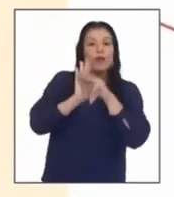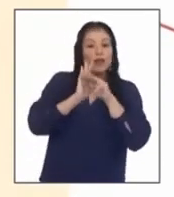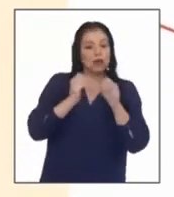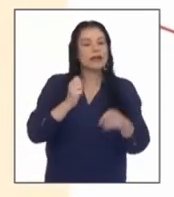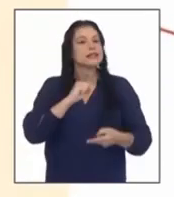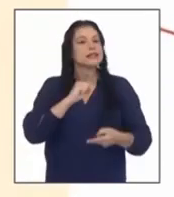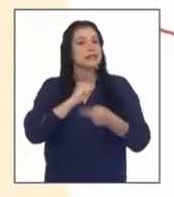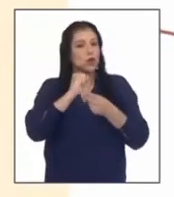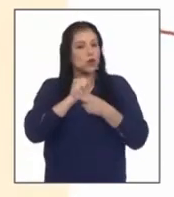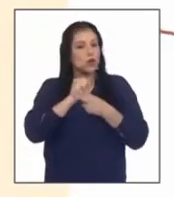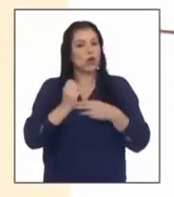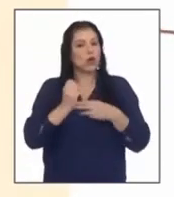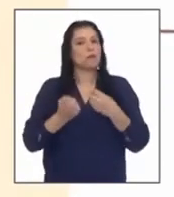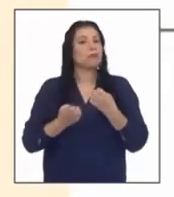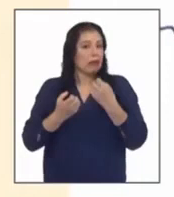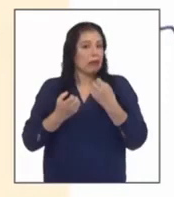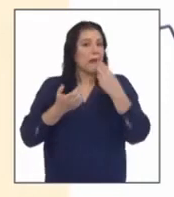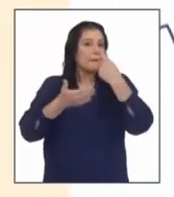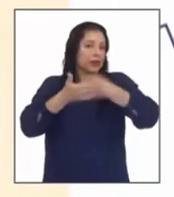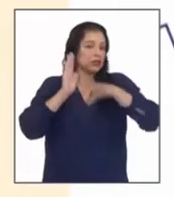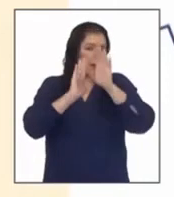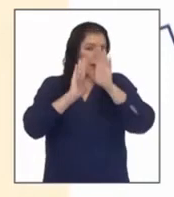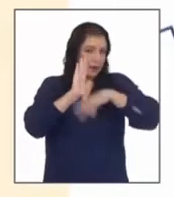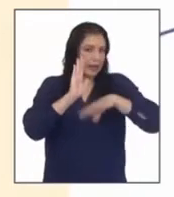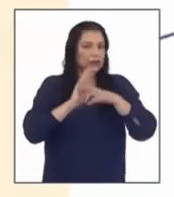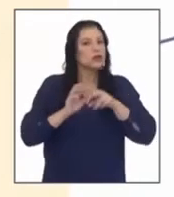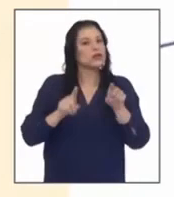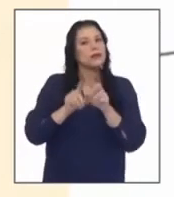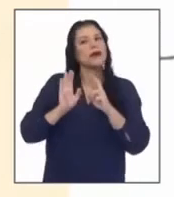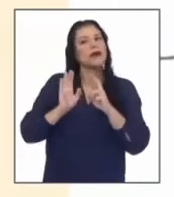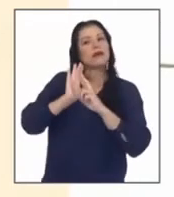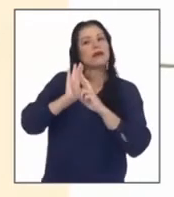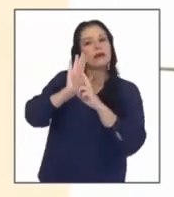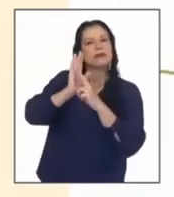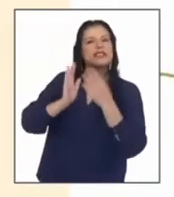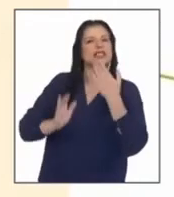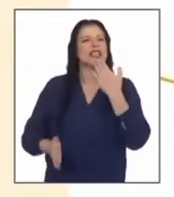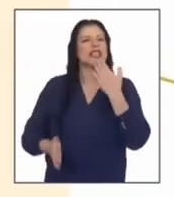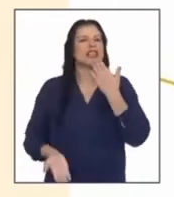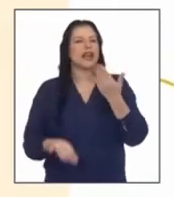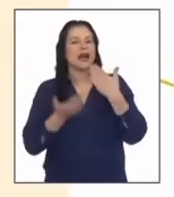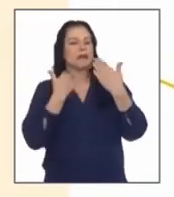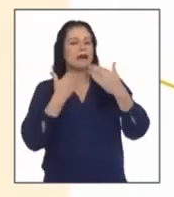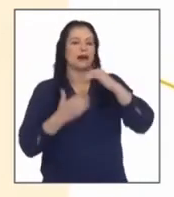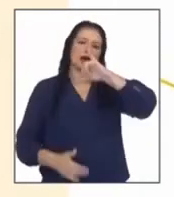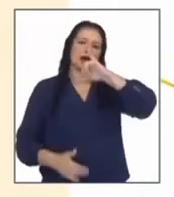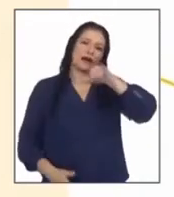económico y a la vez que nos represente dice maría jara